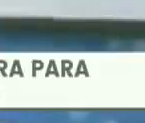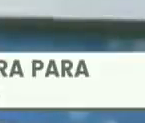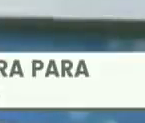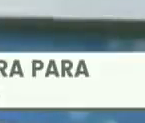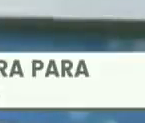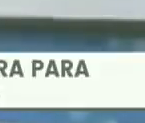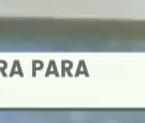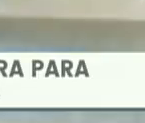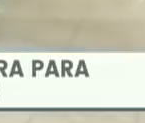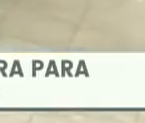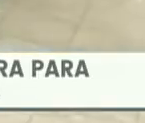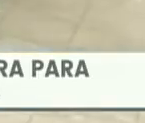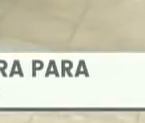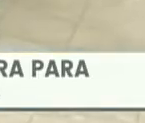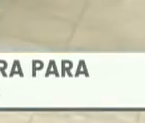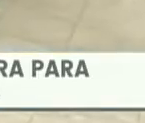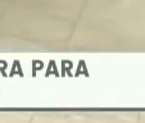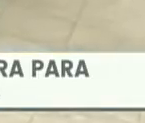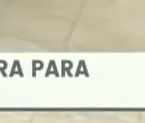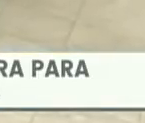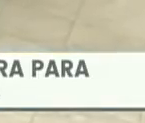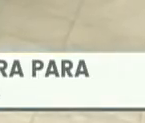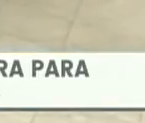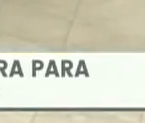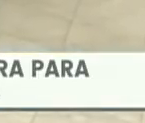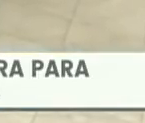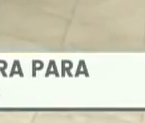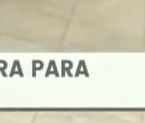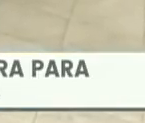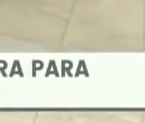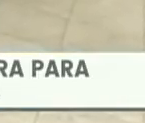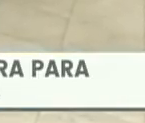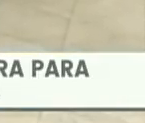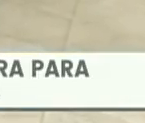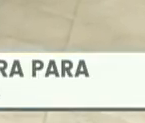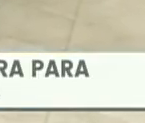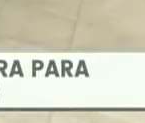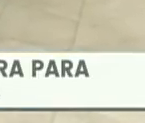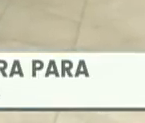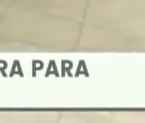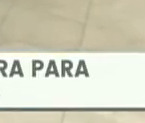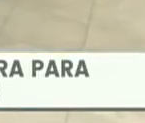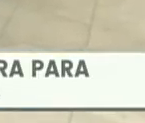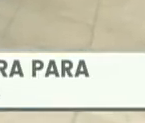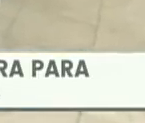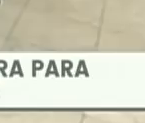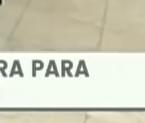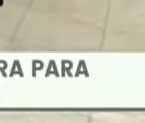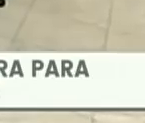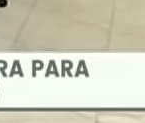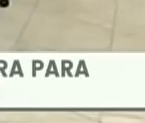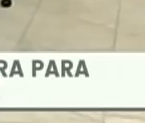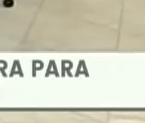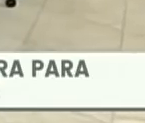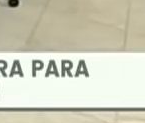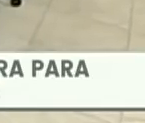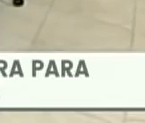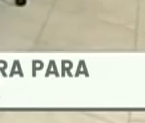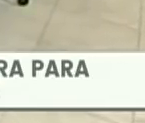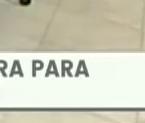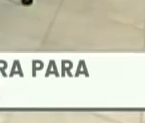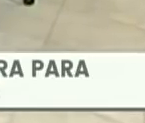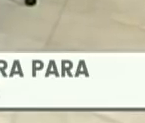de pesos ahí está pues una pequeña demostración práctica de dos modelos